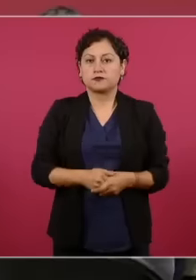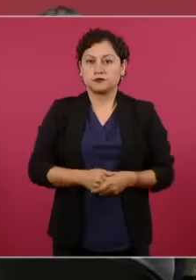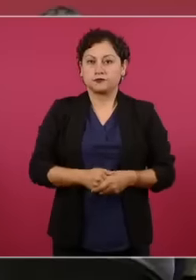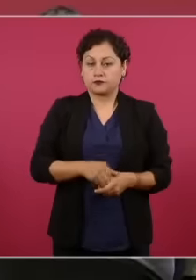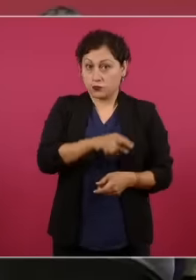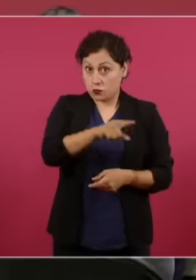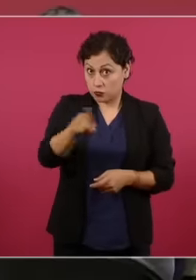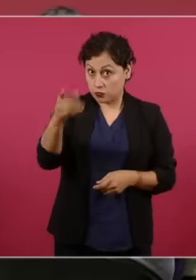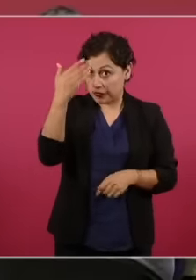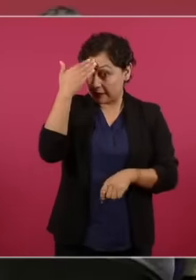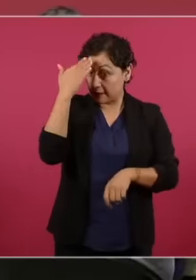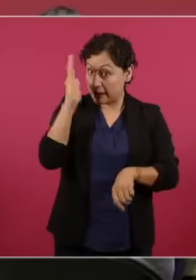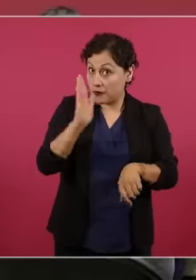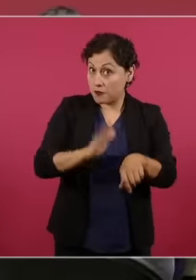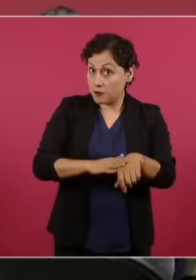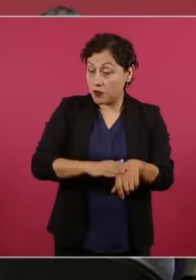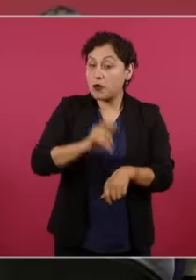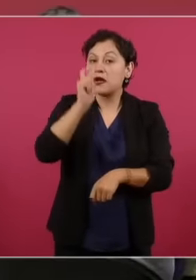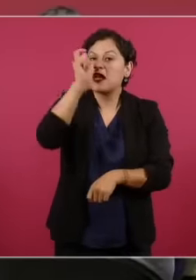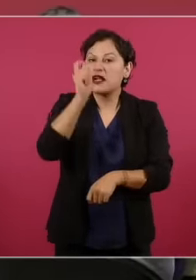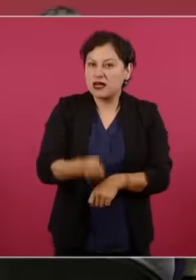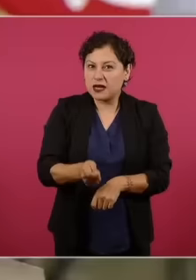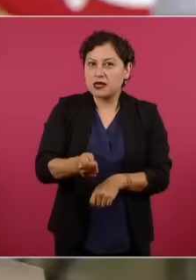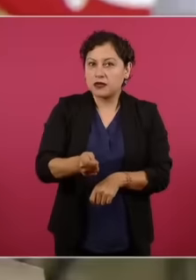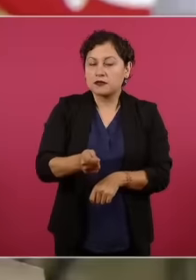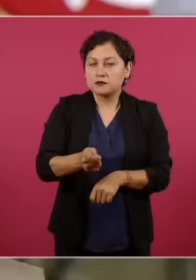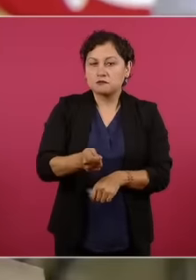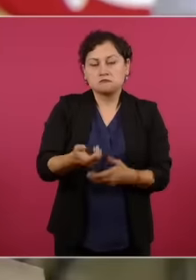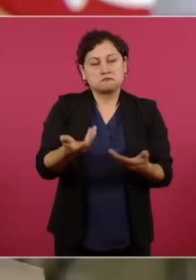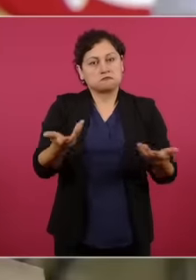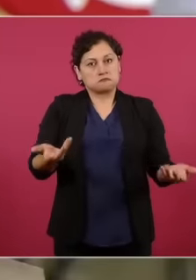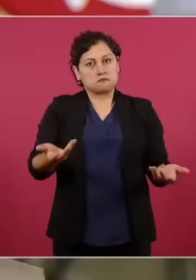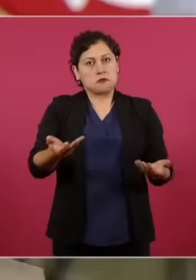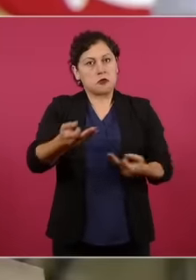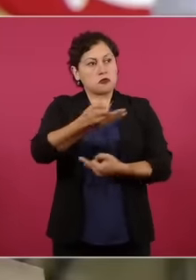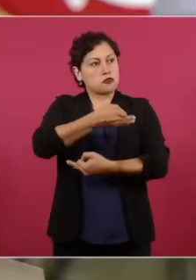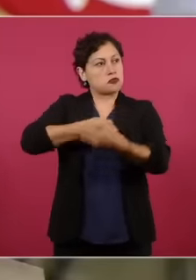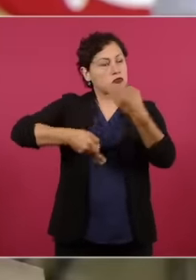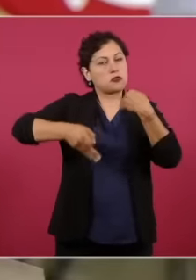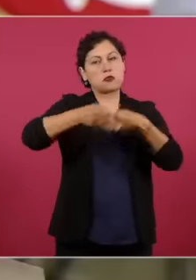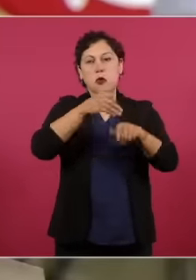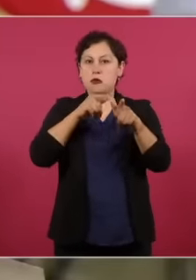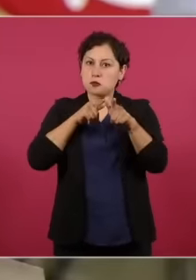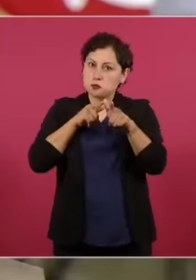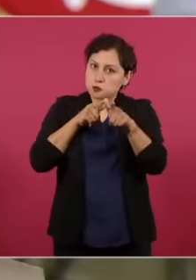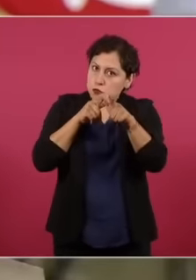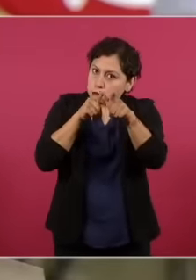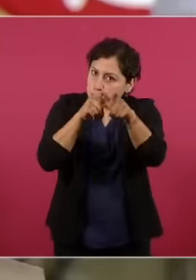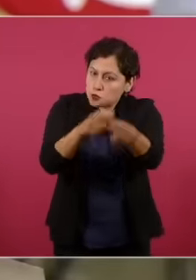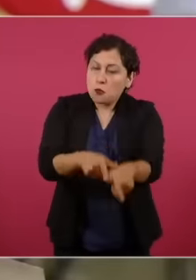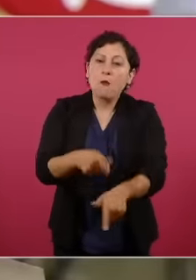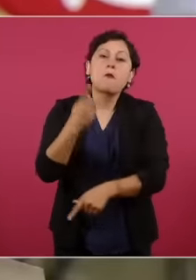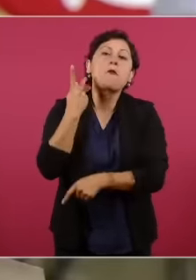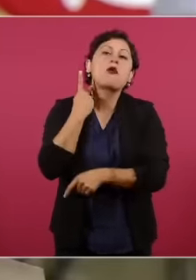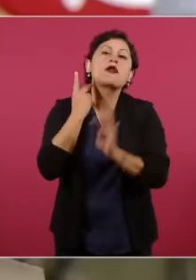Necesitamos Continuar Con esa Política